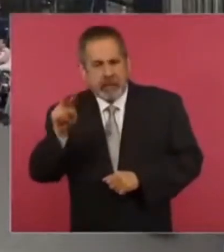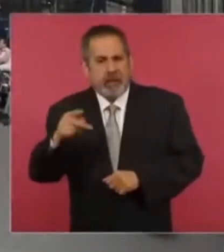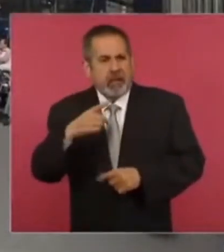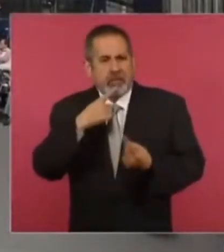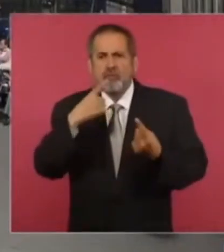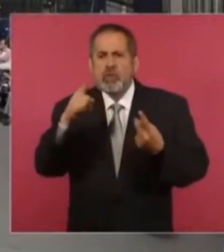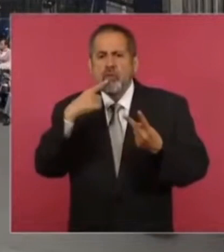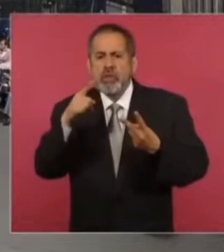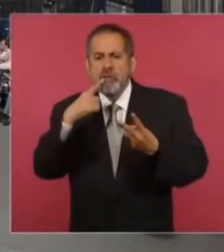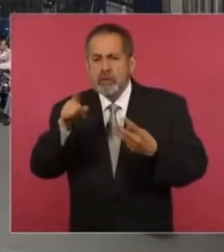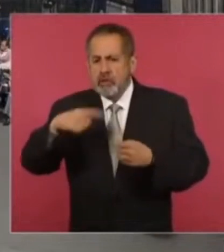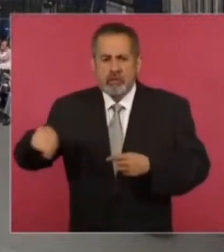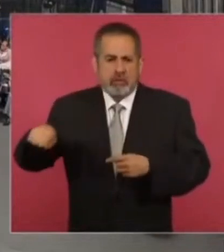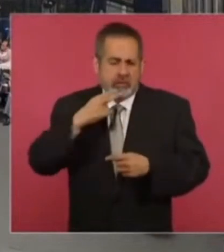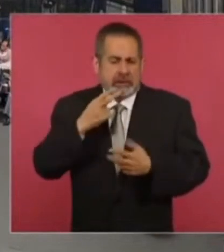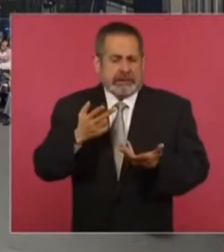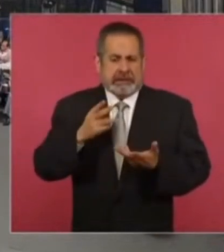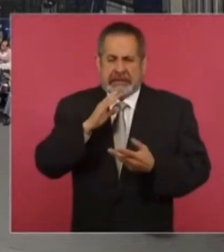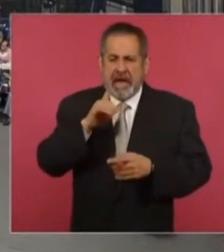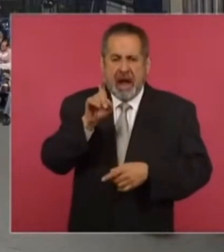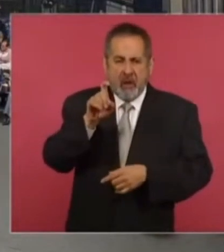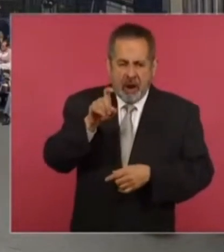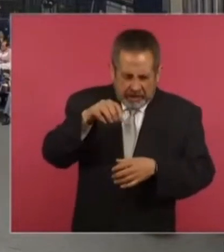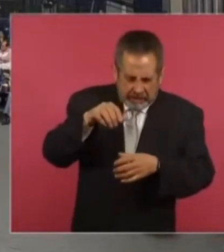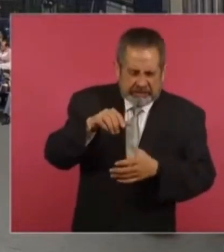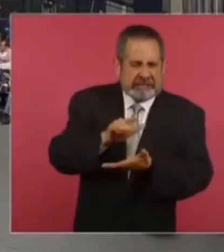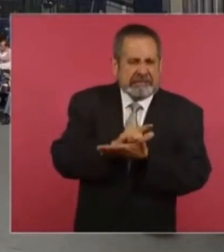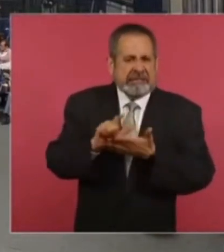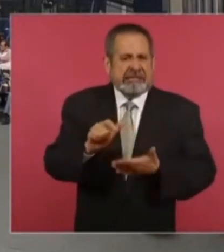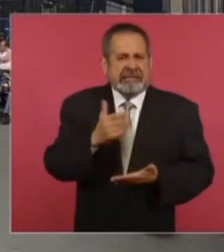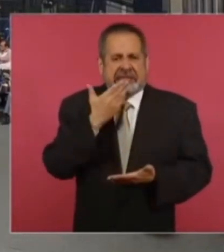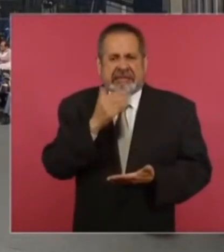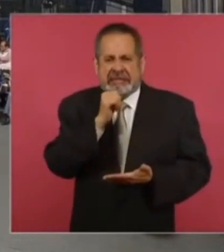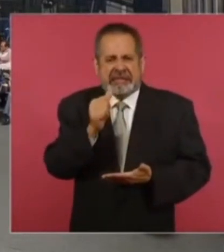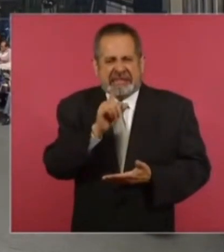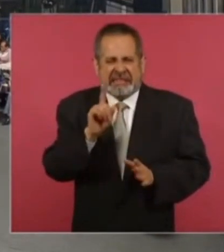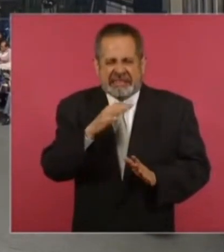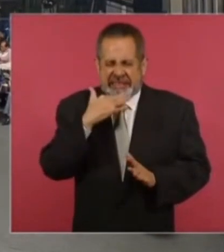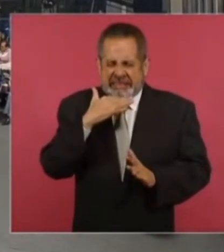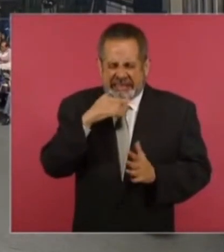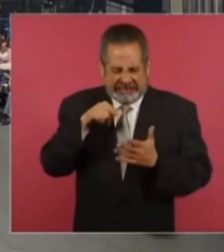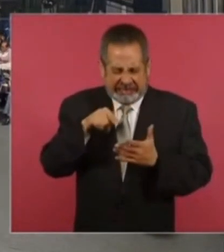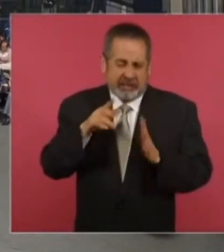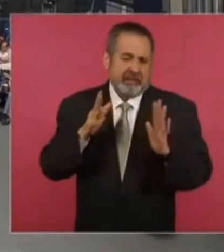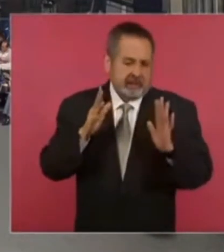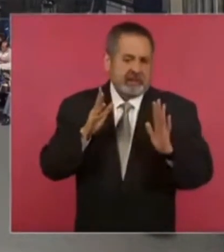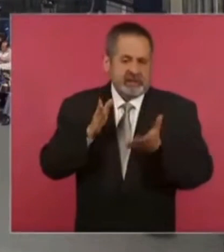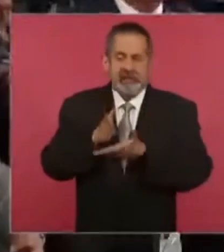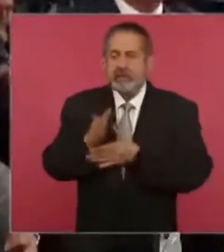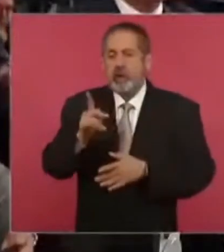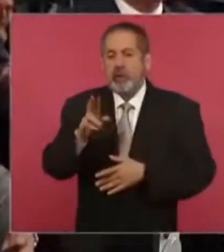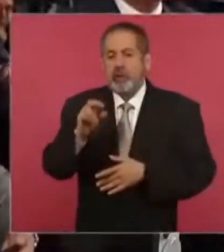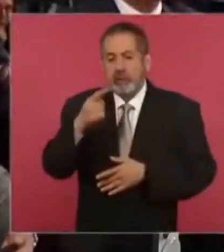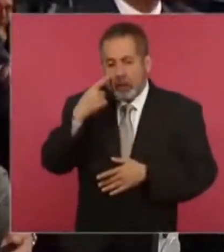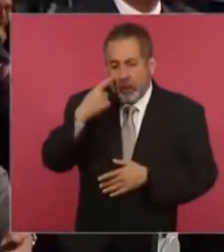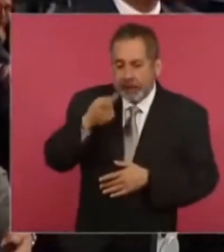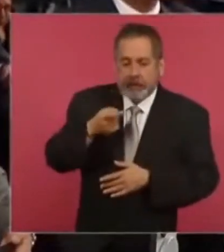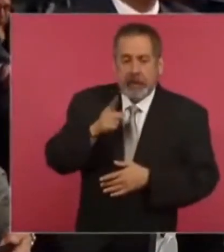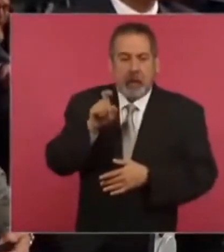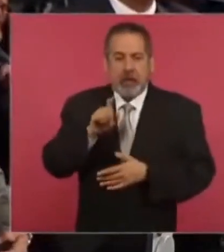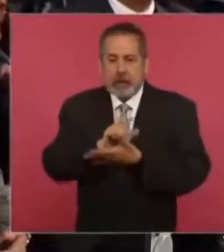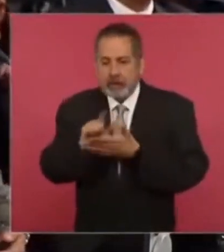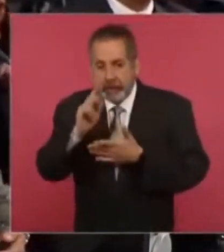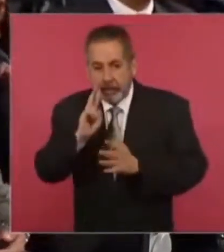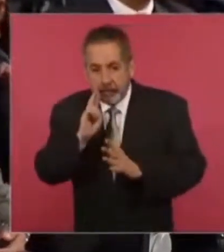por parte de los usuarios por la mala calidad del agua que es donde podría intervenir la Profeco para verificar la calidad del agua